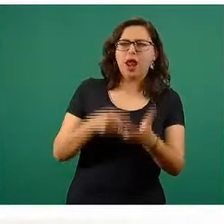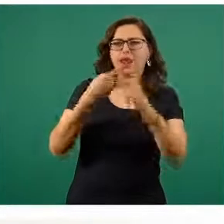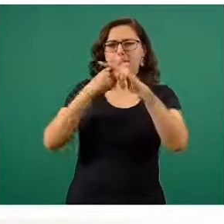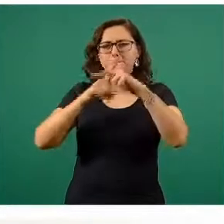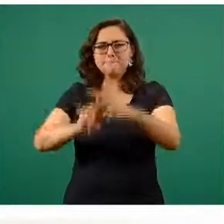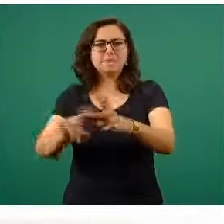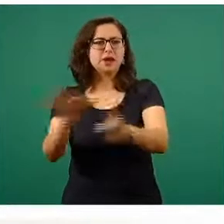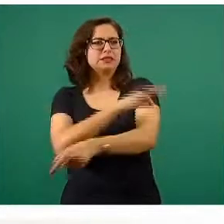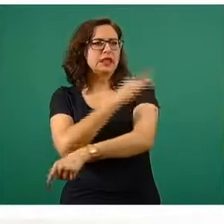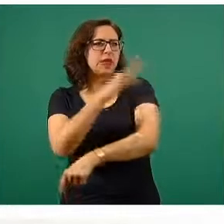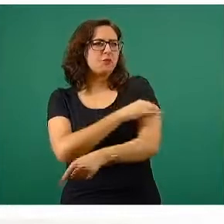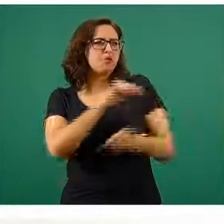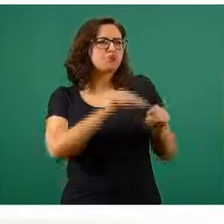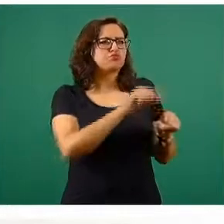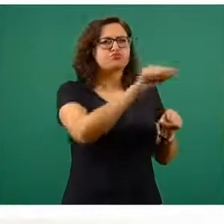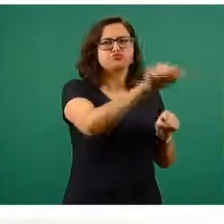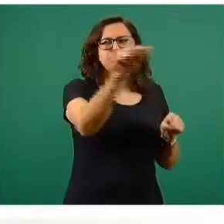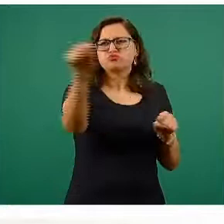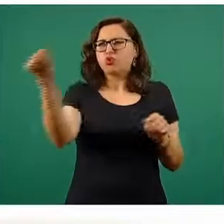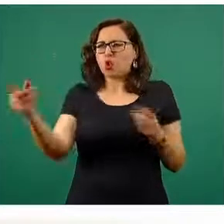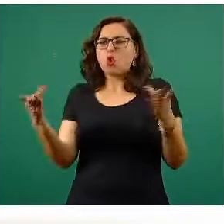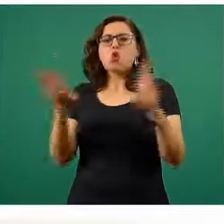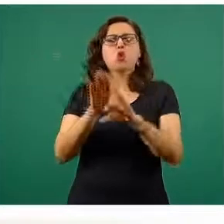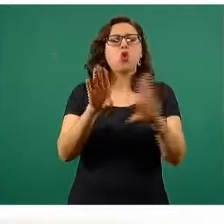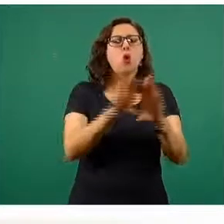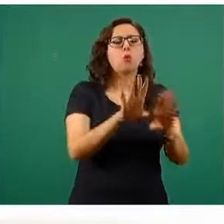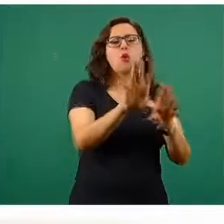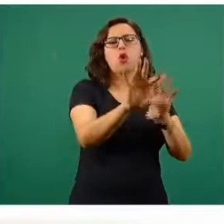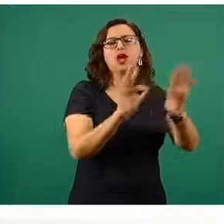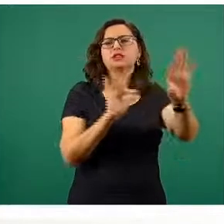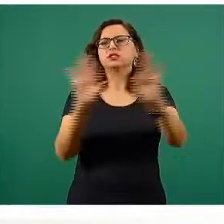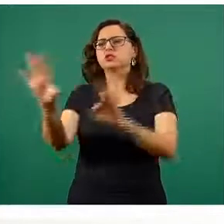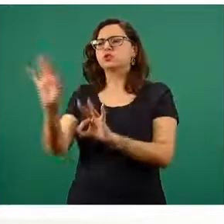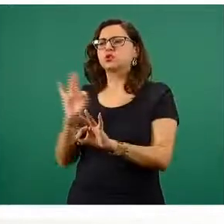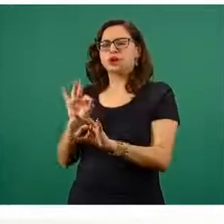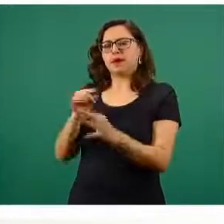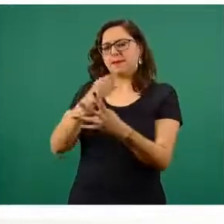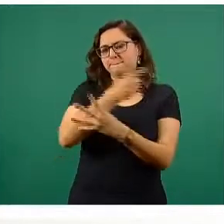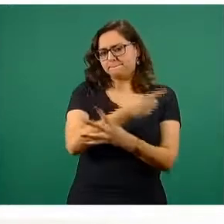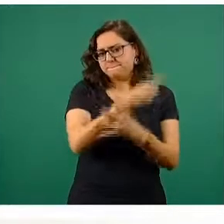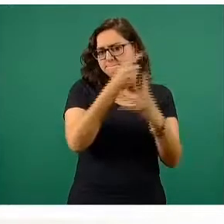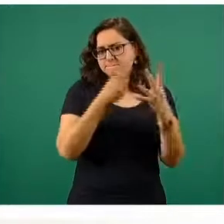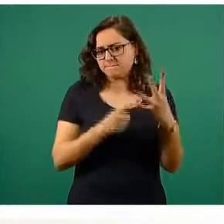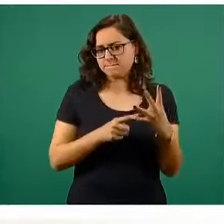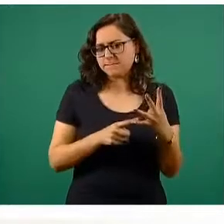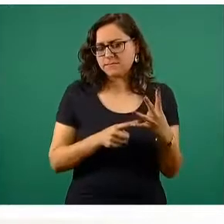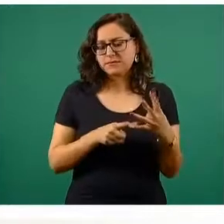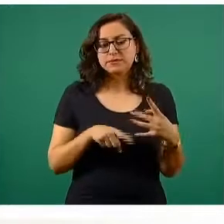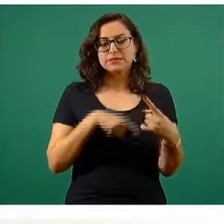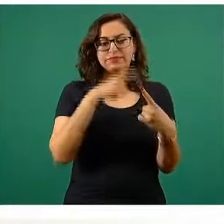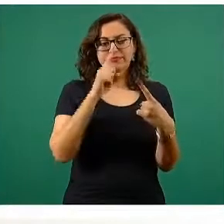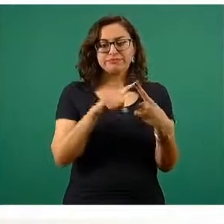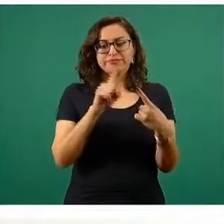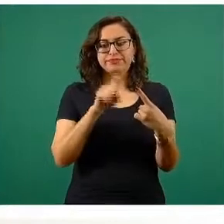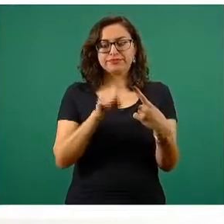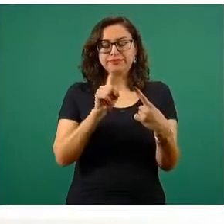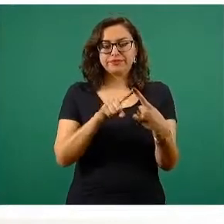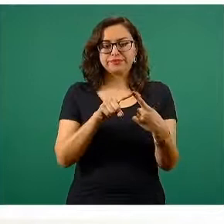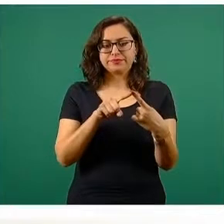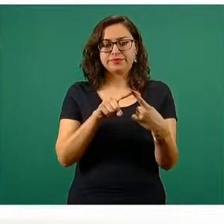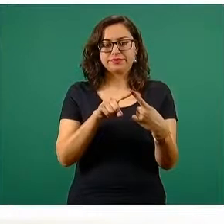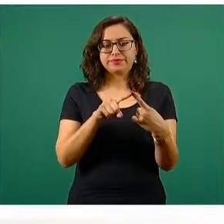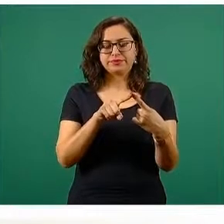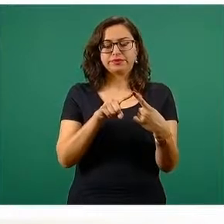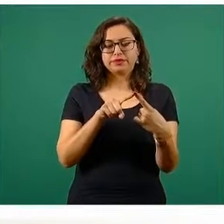distribución de la vacuna. Son cuatro criterios. El primero, que es el eje, el primer eje de priorización